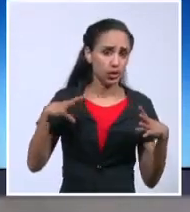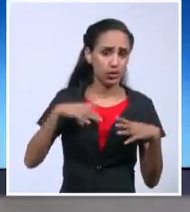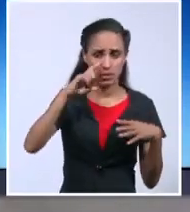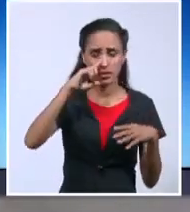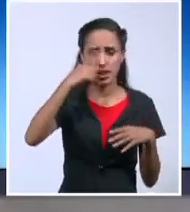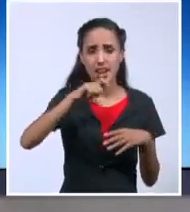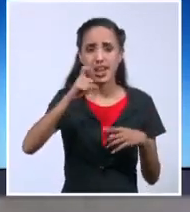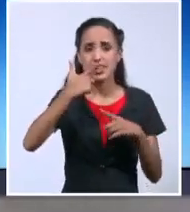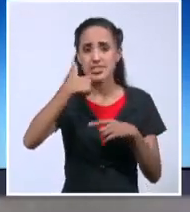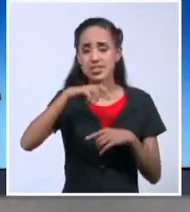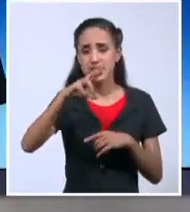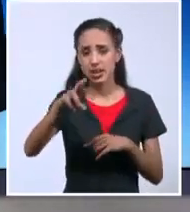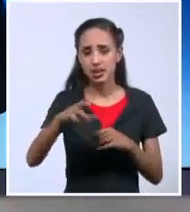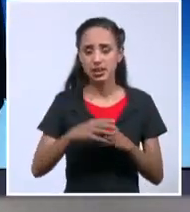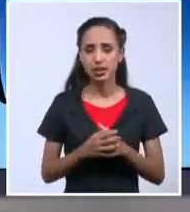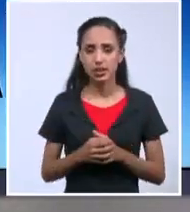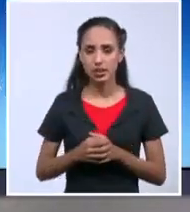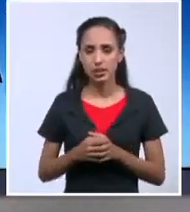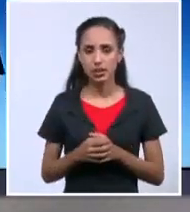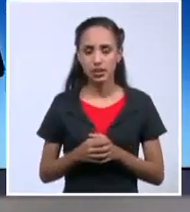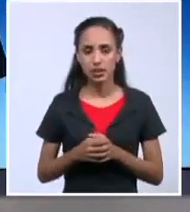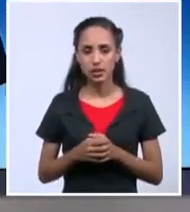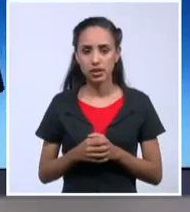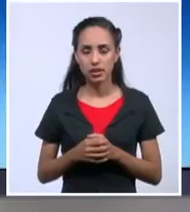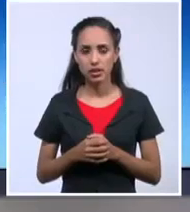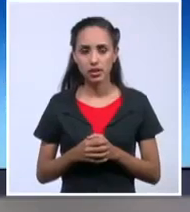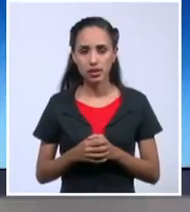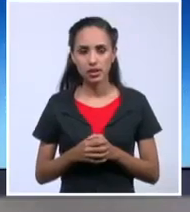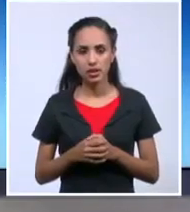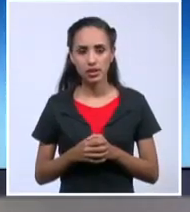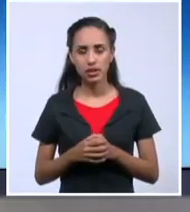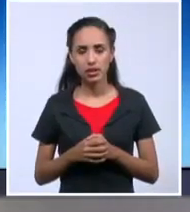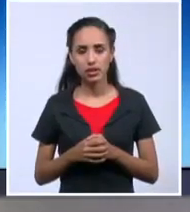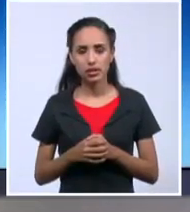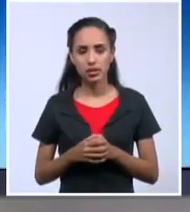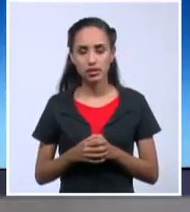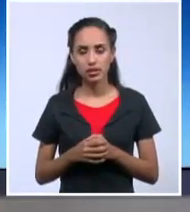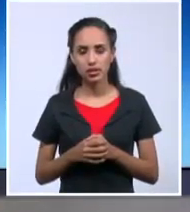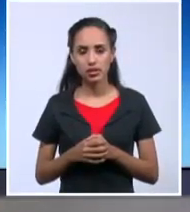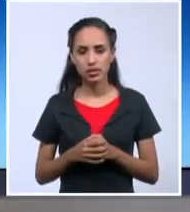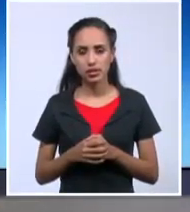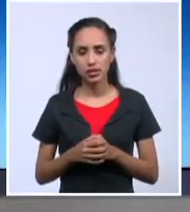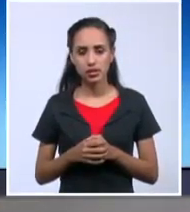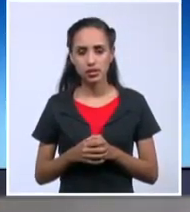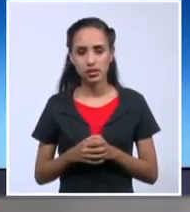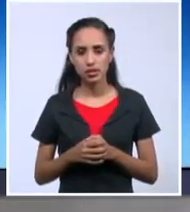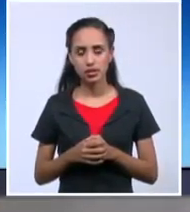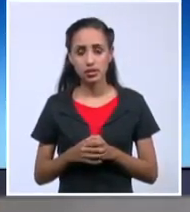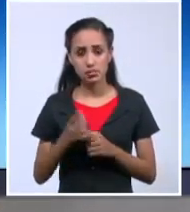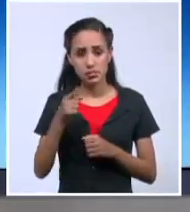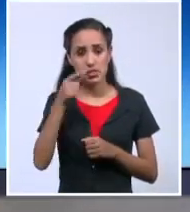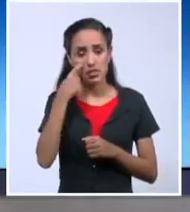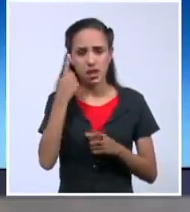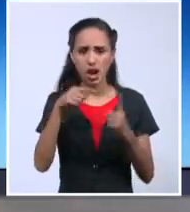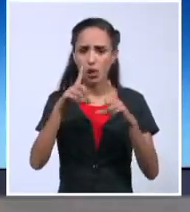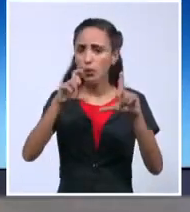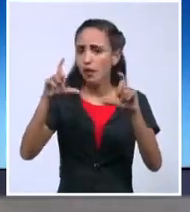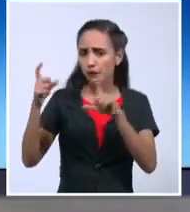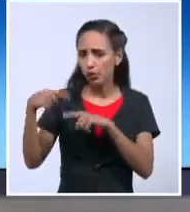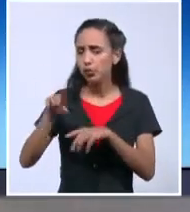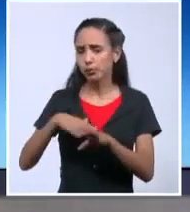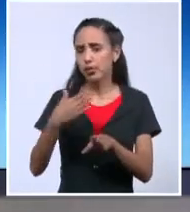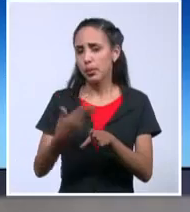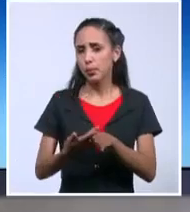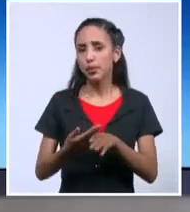dinero del contribuyente norteamericano alcanza bastante para eso y para más. Por ahí están algunas fotos. No para hoy. para